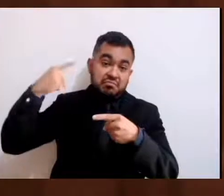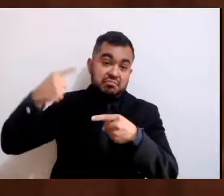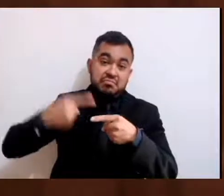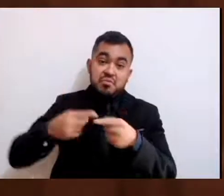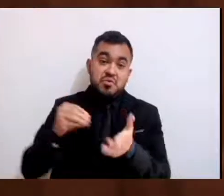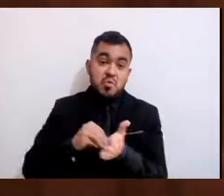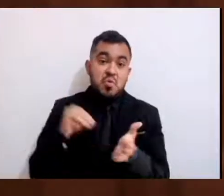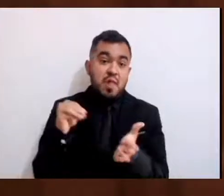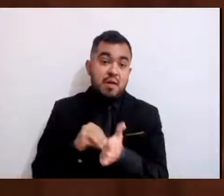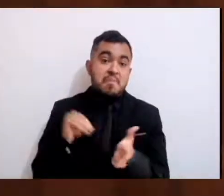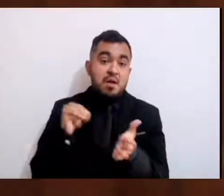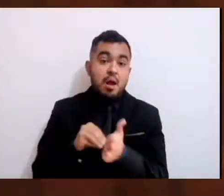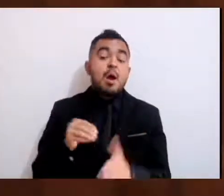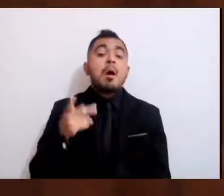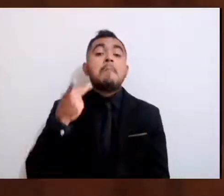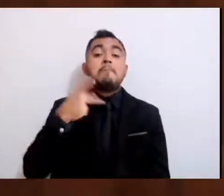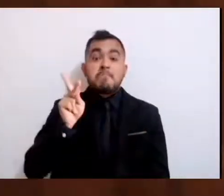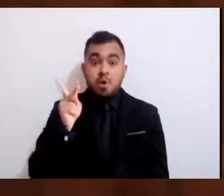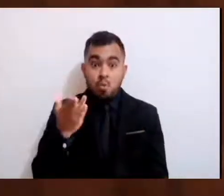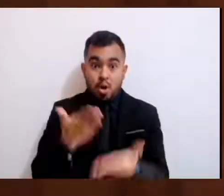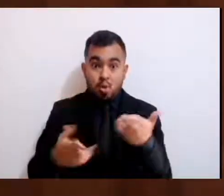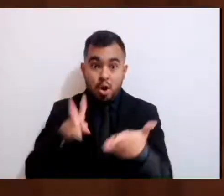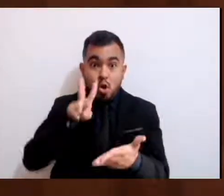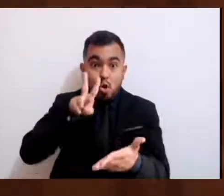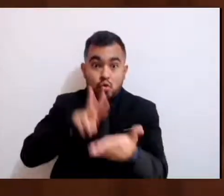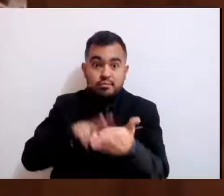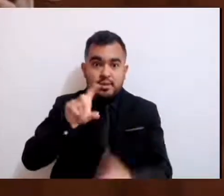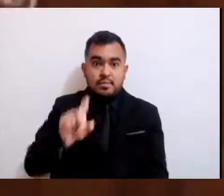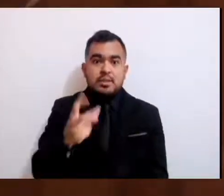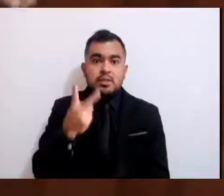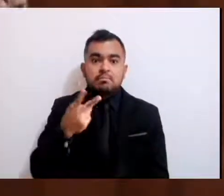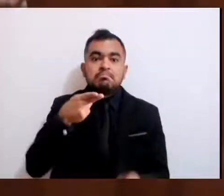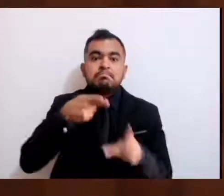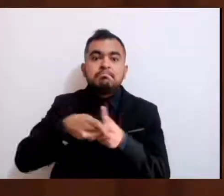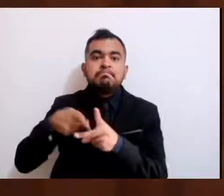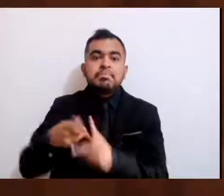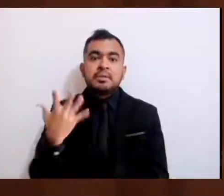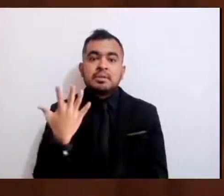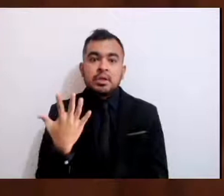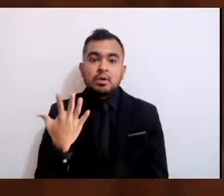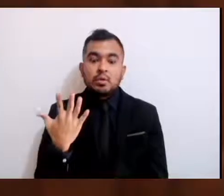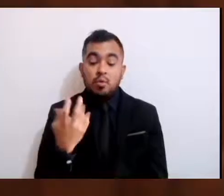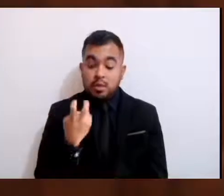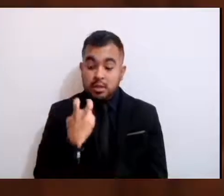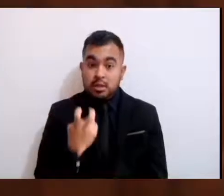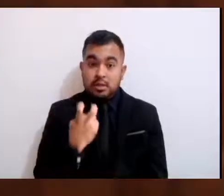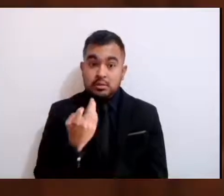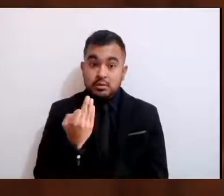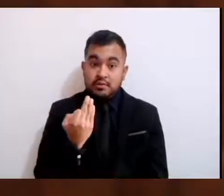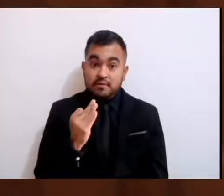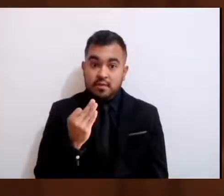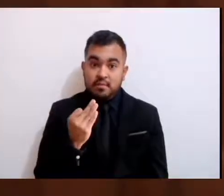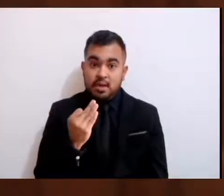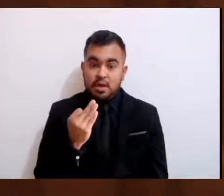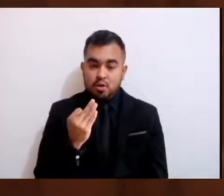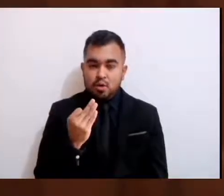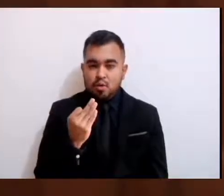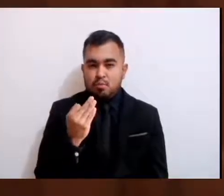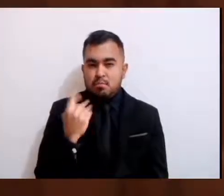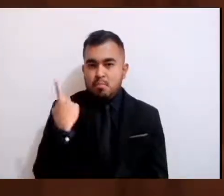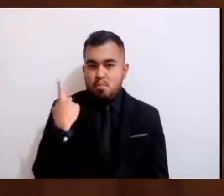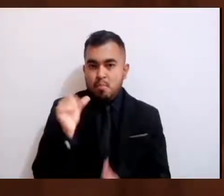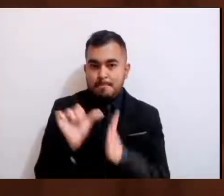embargo, hoy en el 2022 han sido cinco, en este mes y medio más o menos, cinco